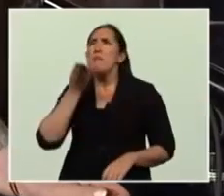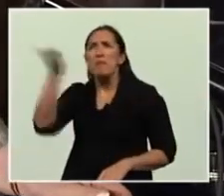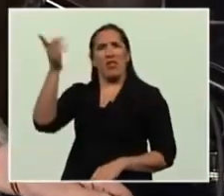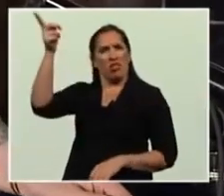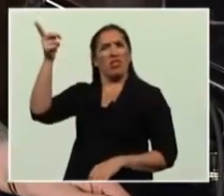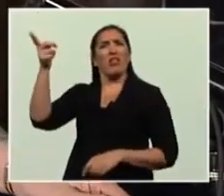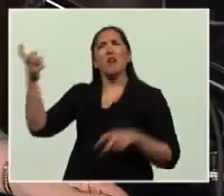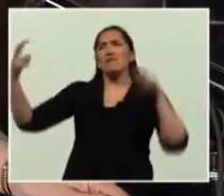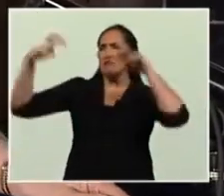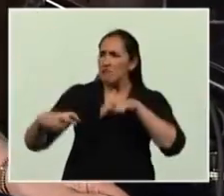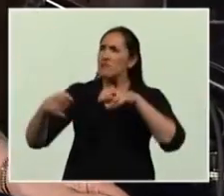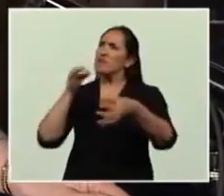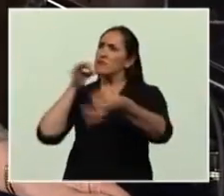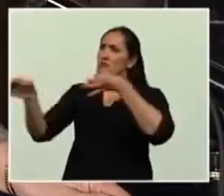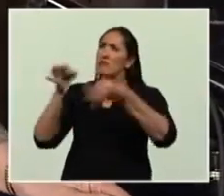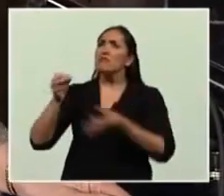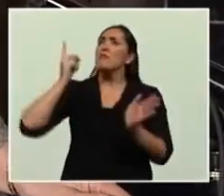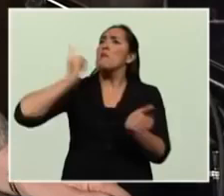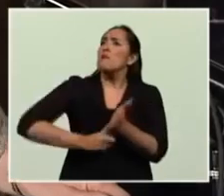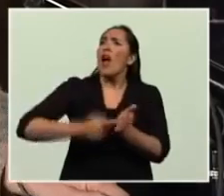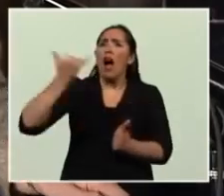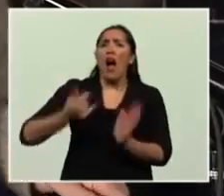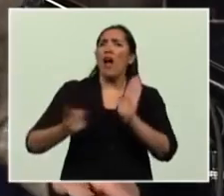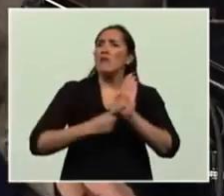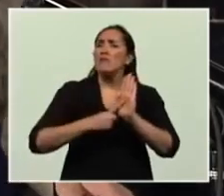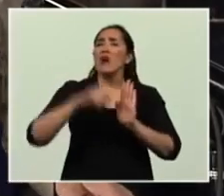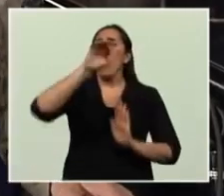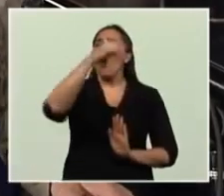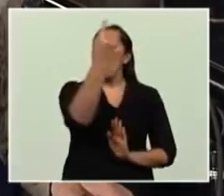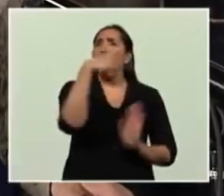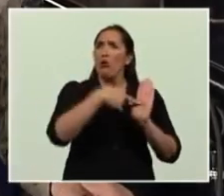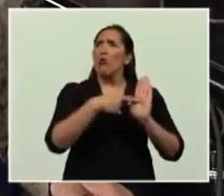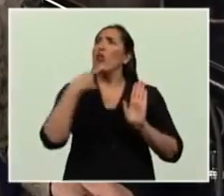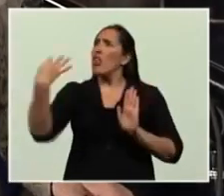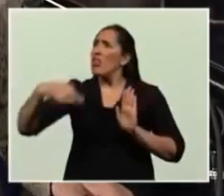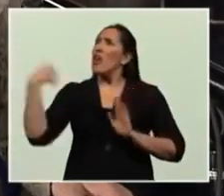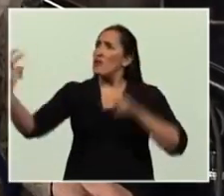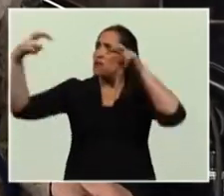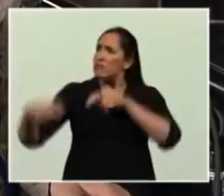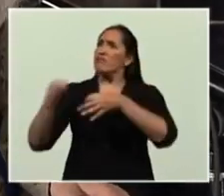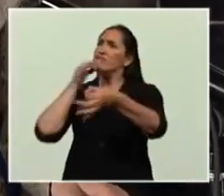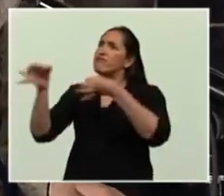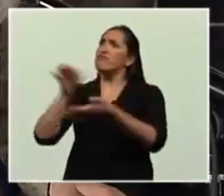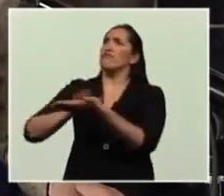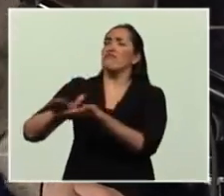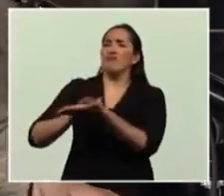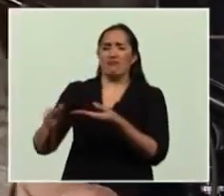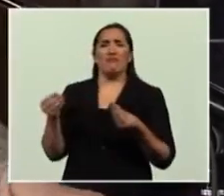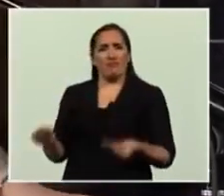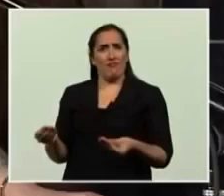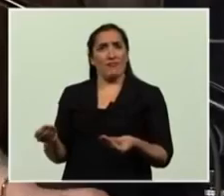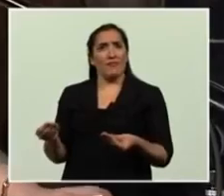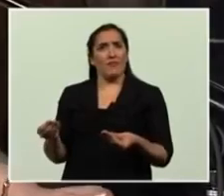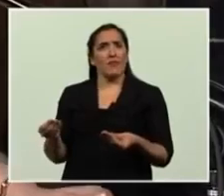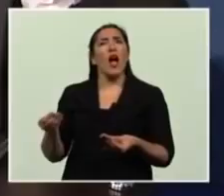marco del paraguas que marca las resoluciones de Naciones Unidas y aquellos que